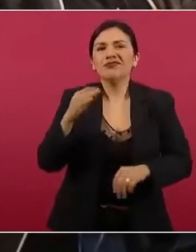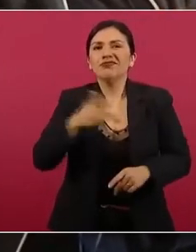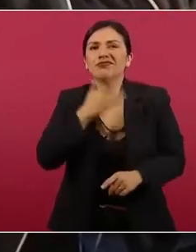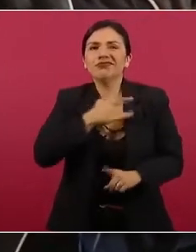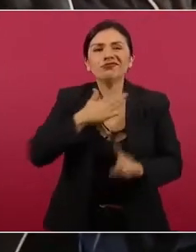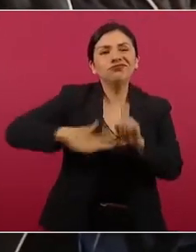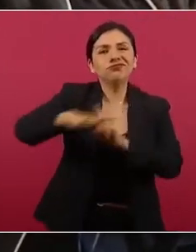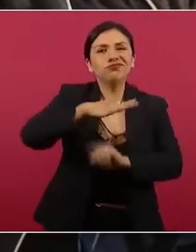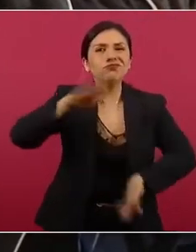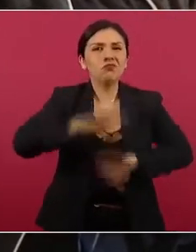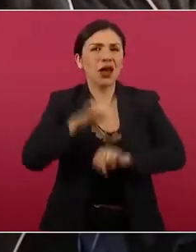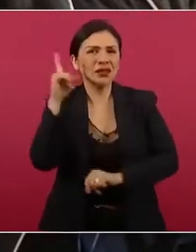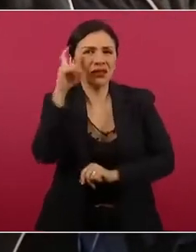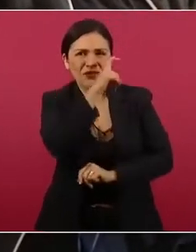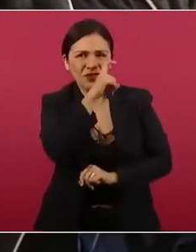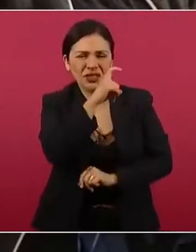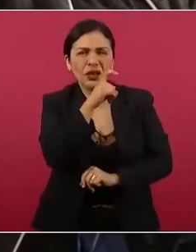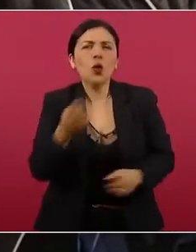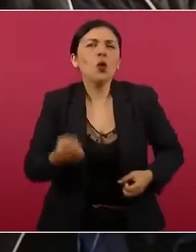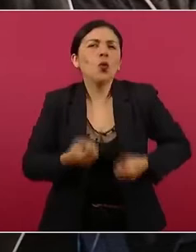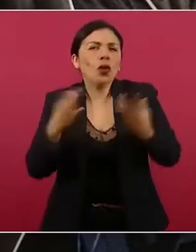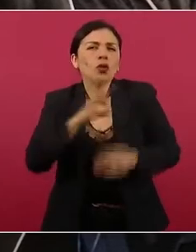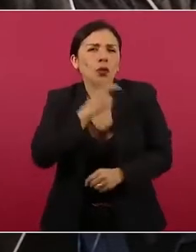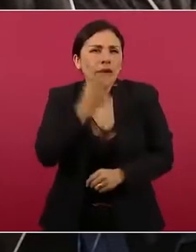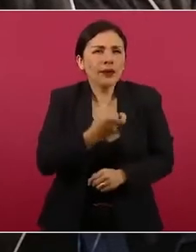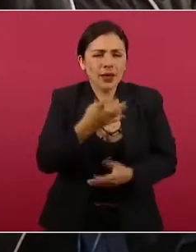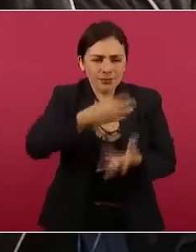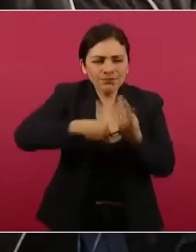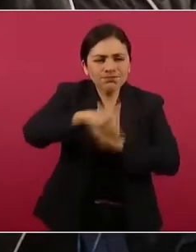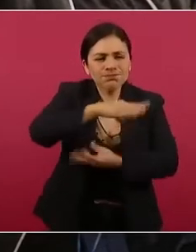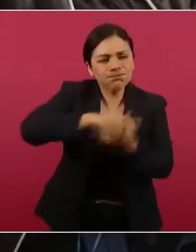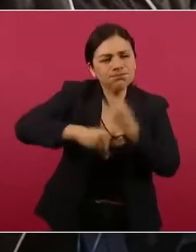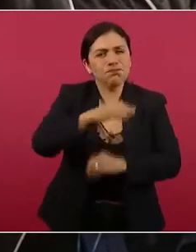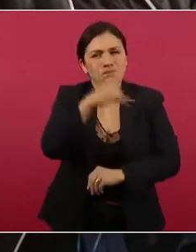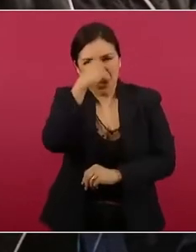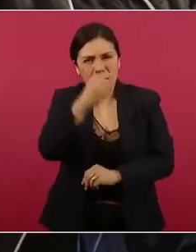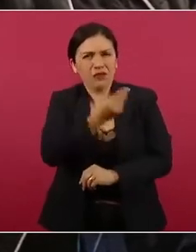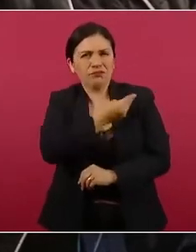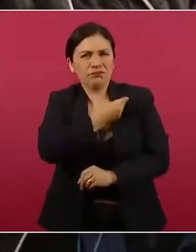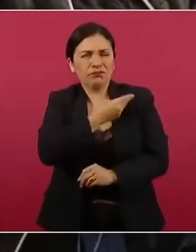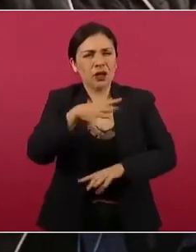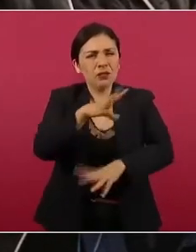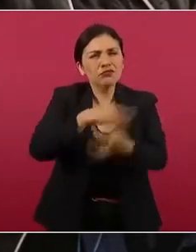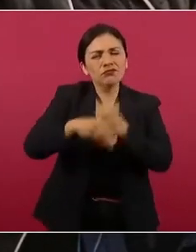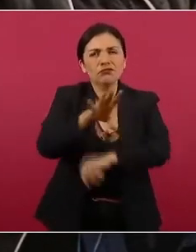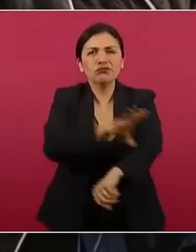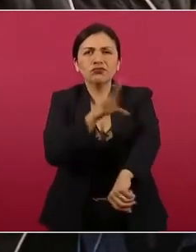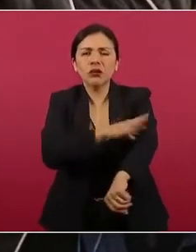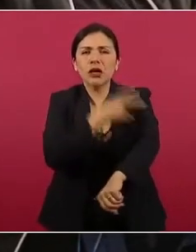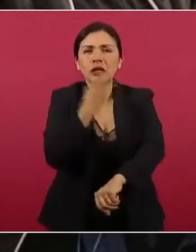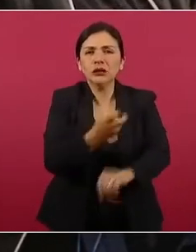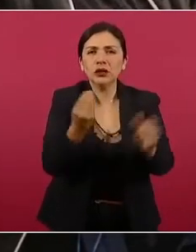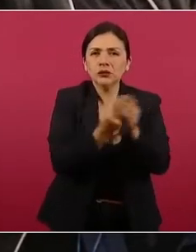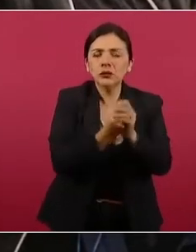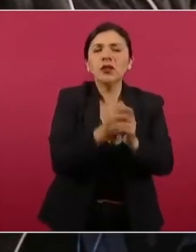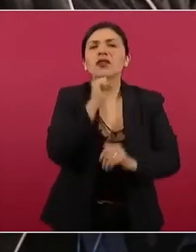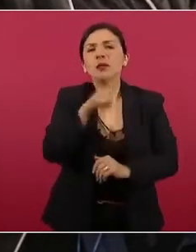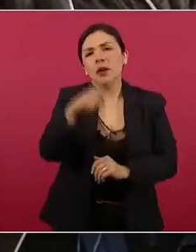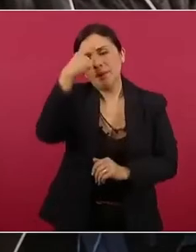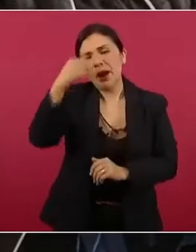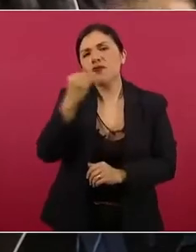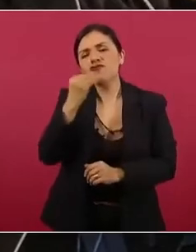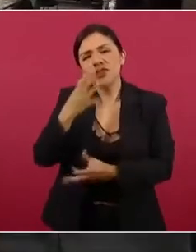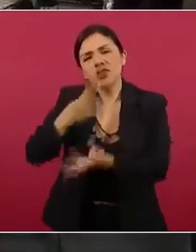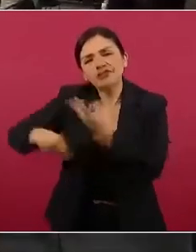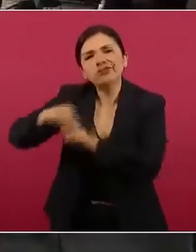evaluación que hacen ustedes, ¿cuánto podría soportar este plan que tienen tanto en subsidios energéticos como en el tema del plan de autosuficiencia